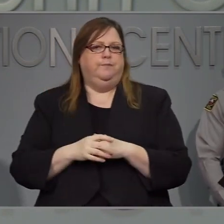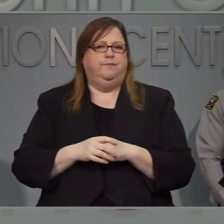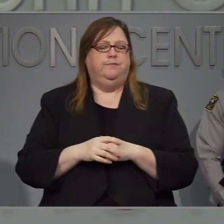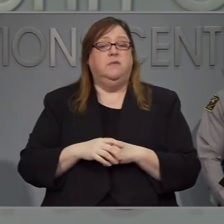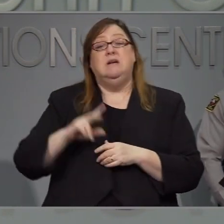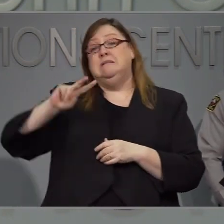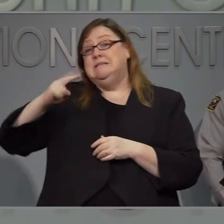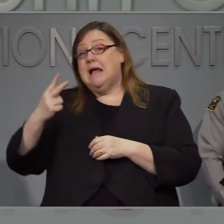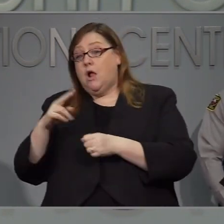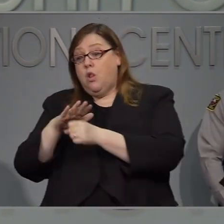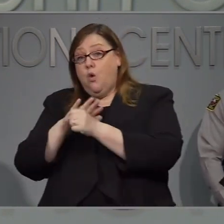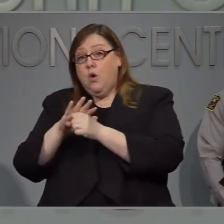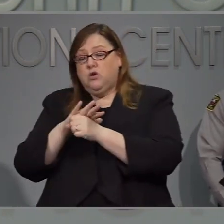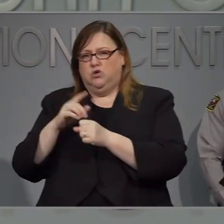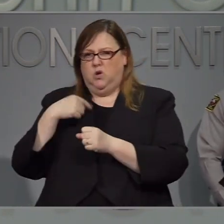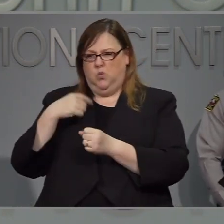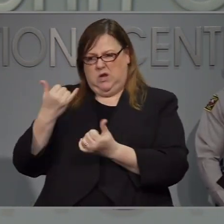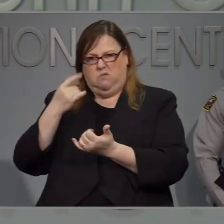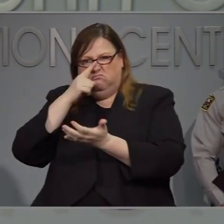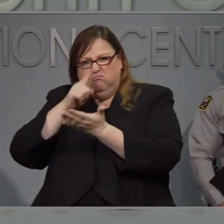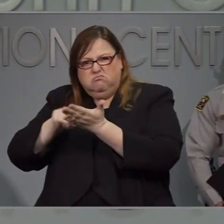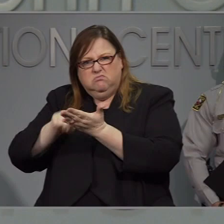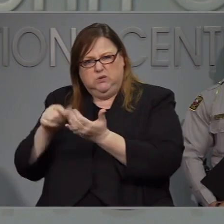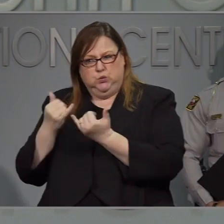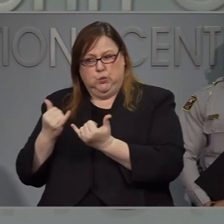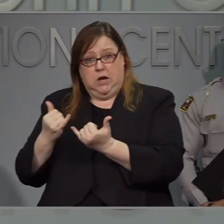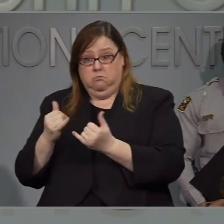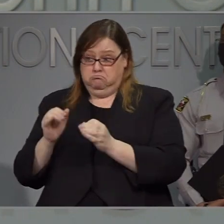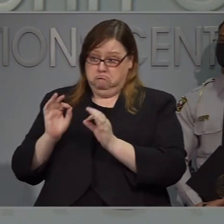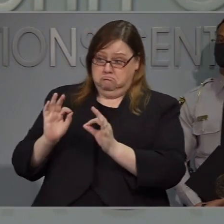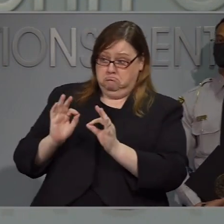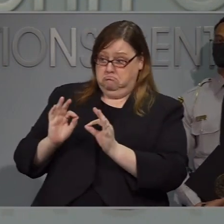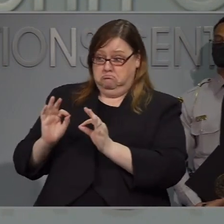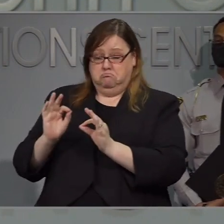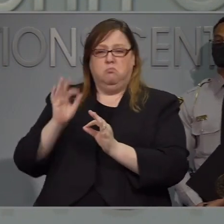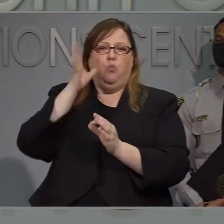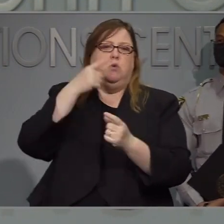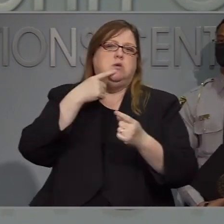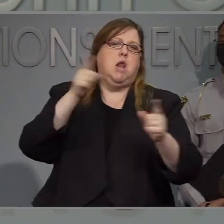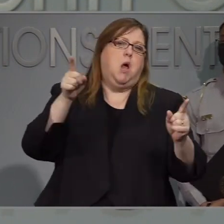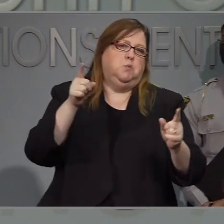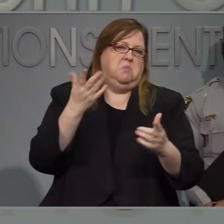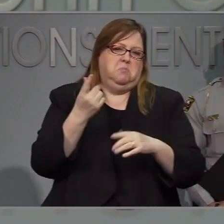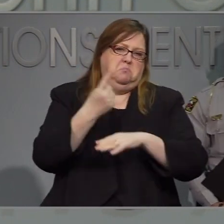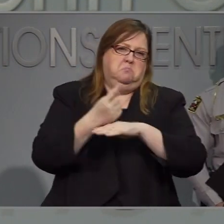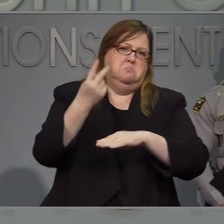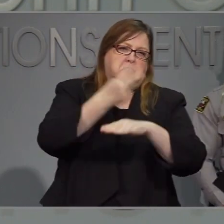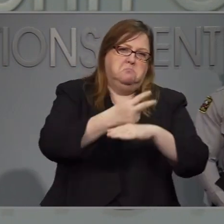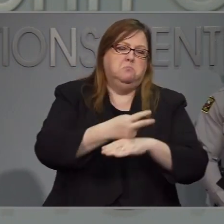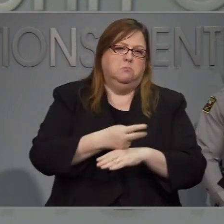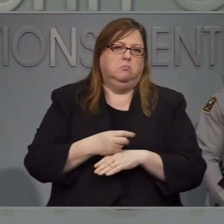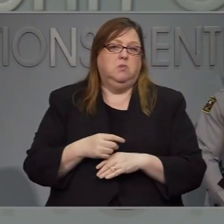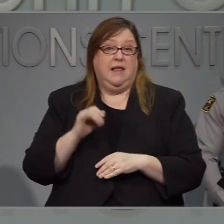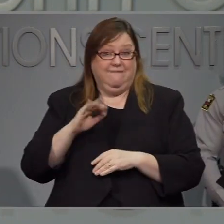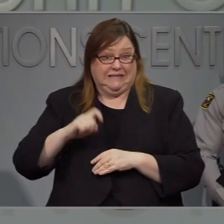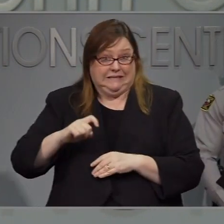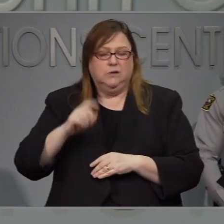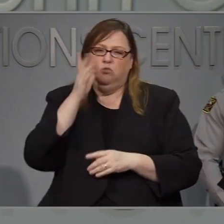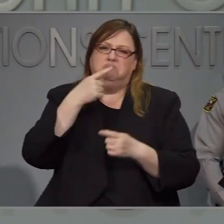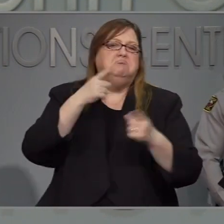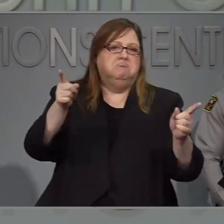evaluando otro sitio y vamos a poder anunciar el siguiente día,